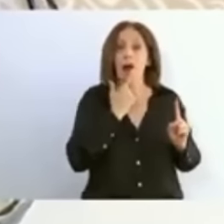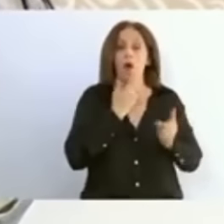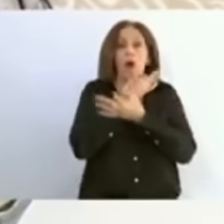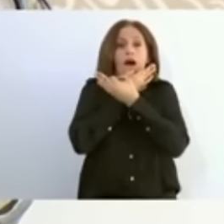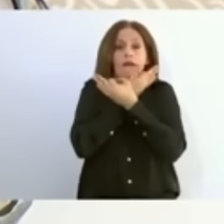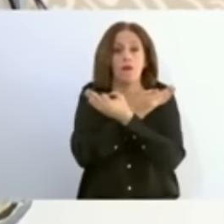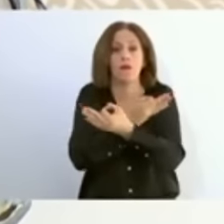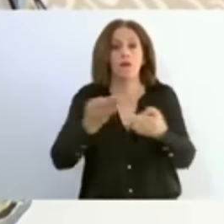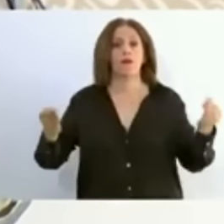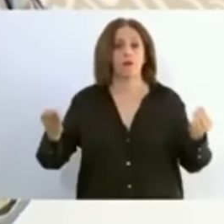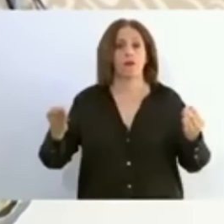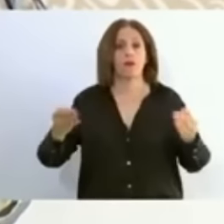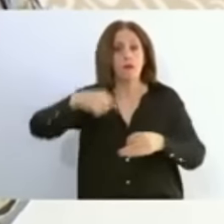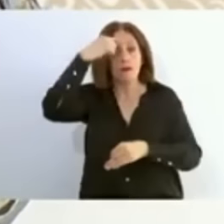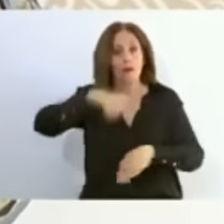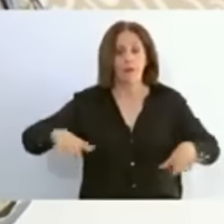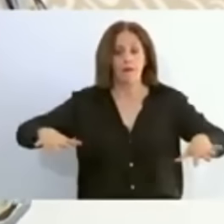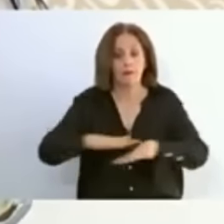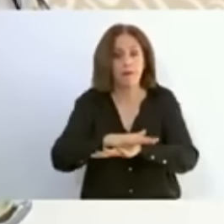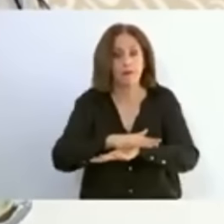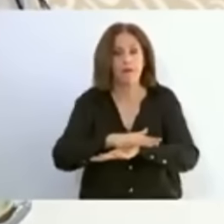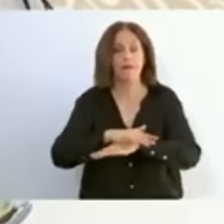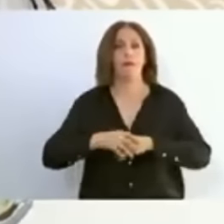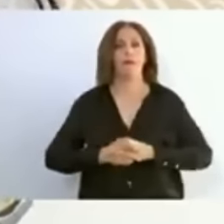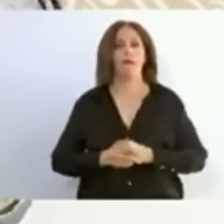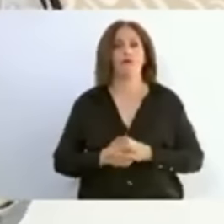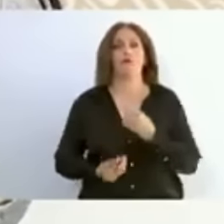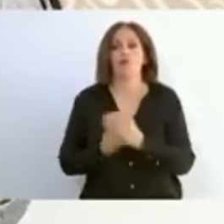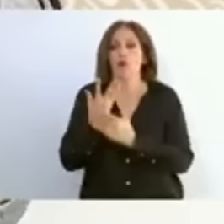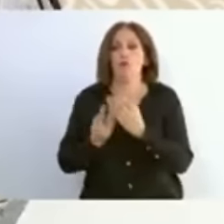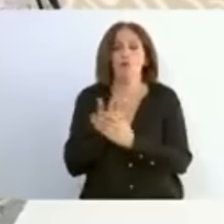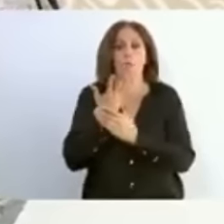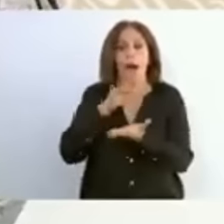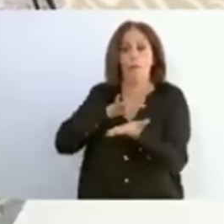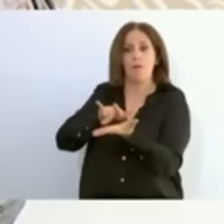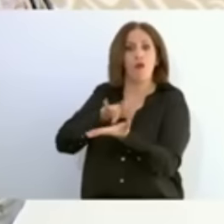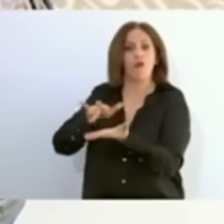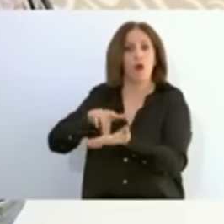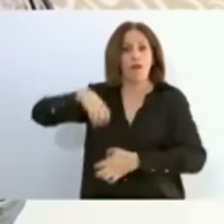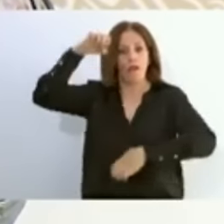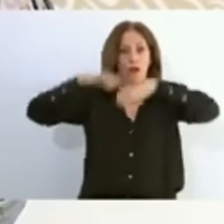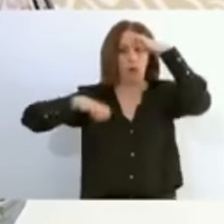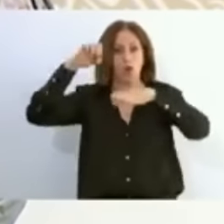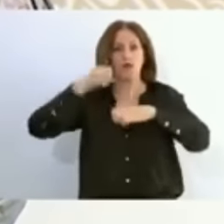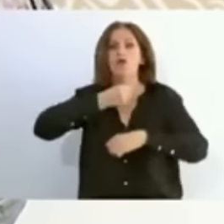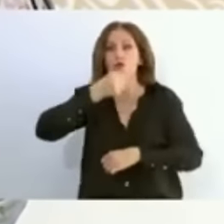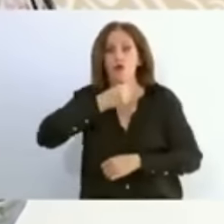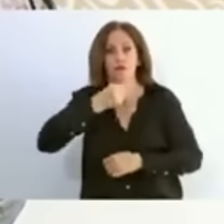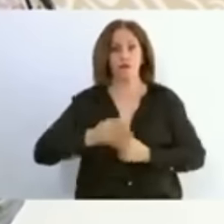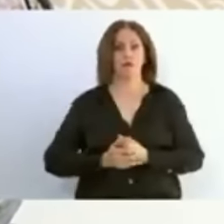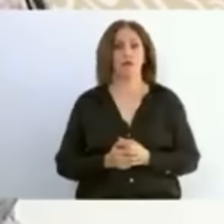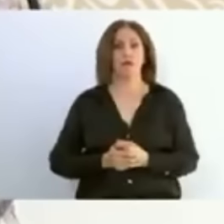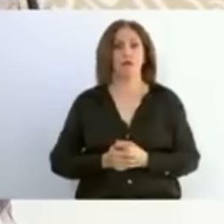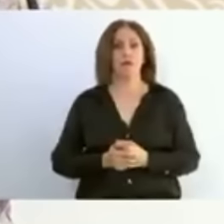mejora todavía más para la pensión para adultos mayores anunció que a partir de ese